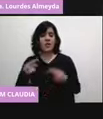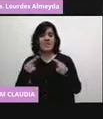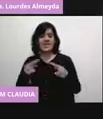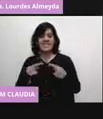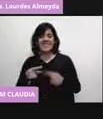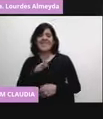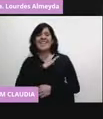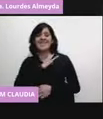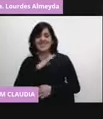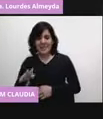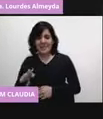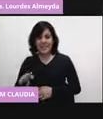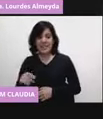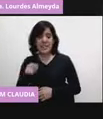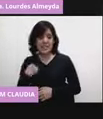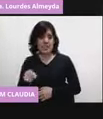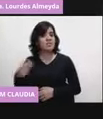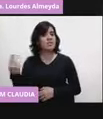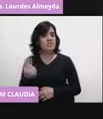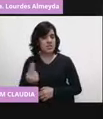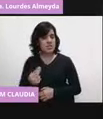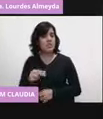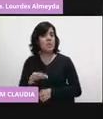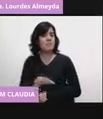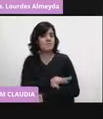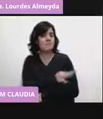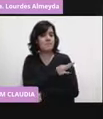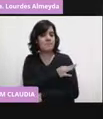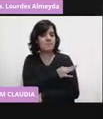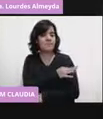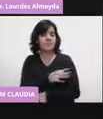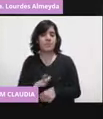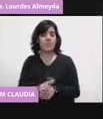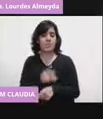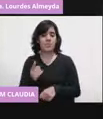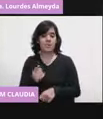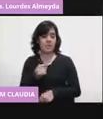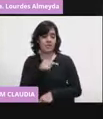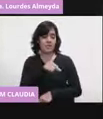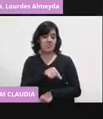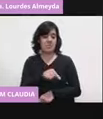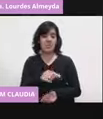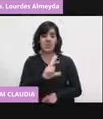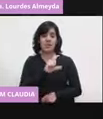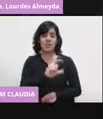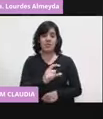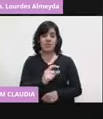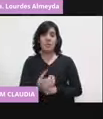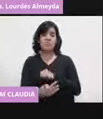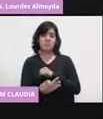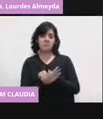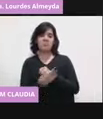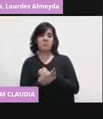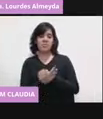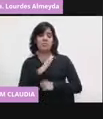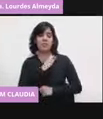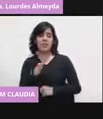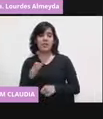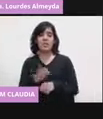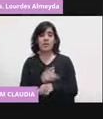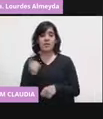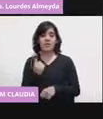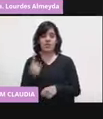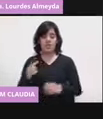se necesitan vacunar, porque protección alguna les va a dar, porque una persona inmunocomprometida